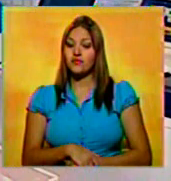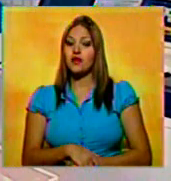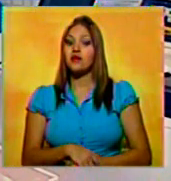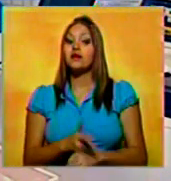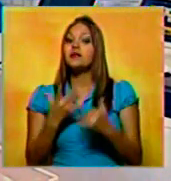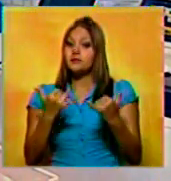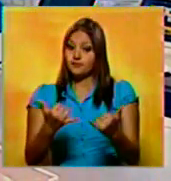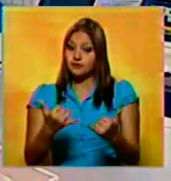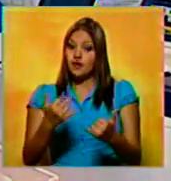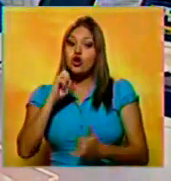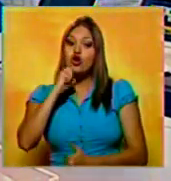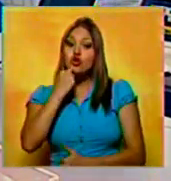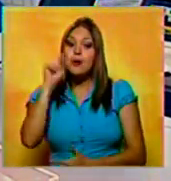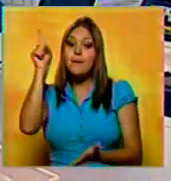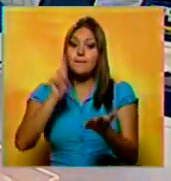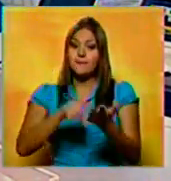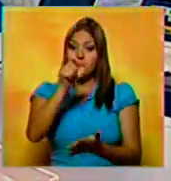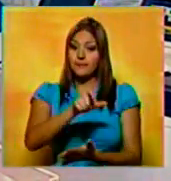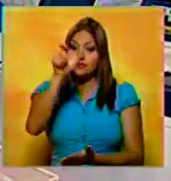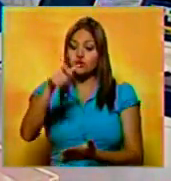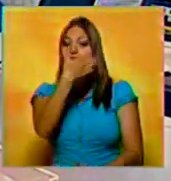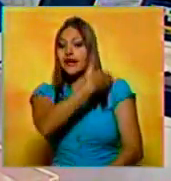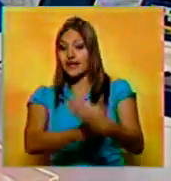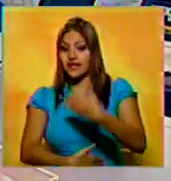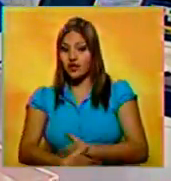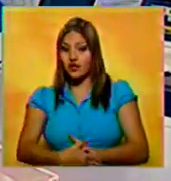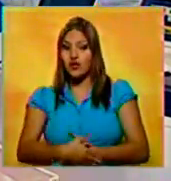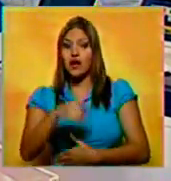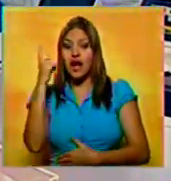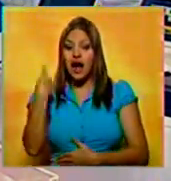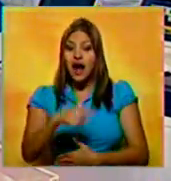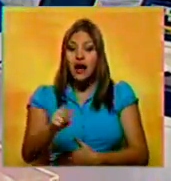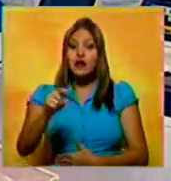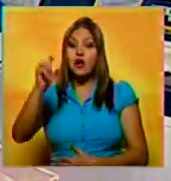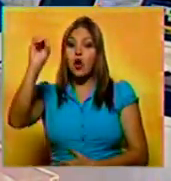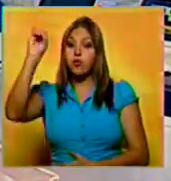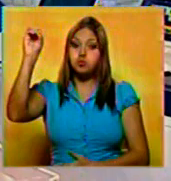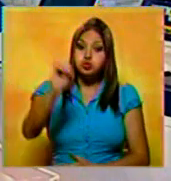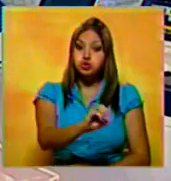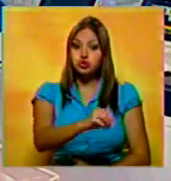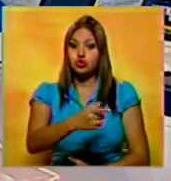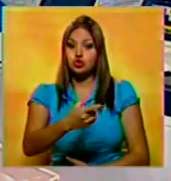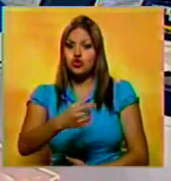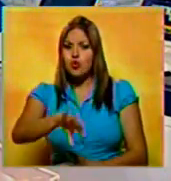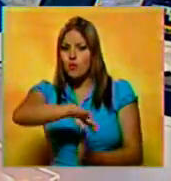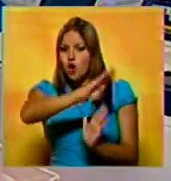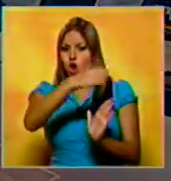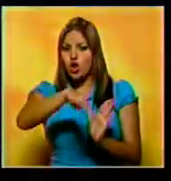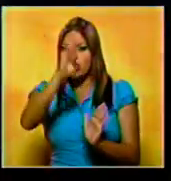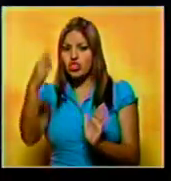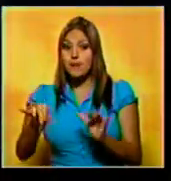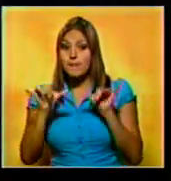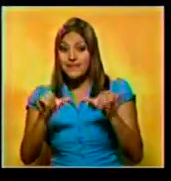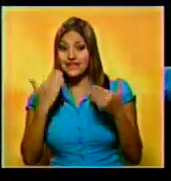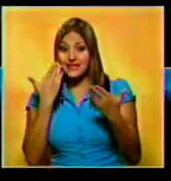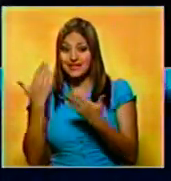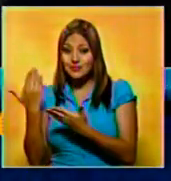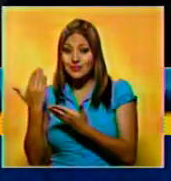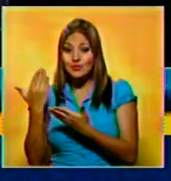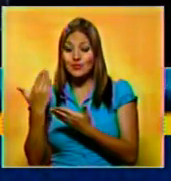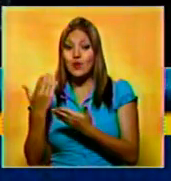Amigos, en Rusia más de mil personas resultaron heridas por la caída de un meteorito en los montes Urales. Los fragmentos del meteorito